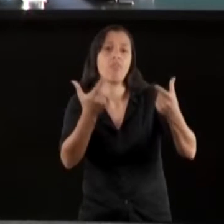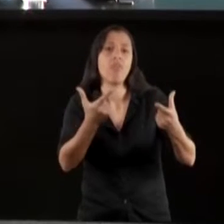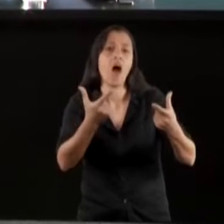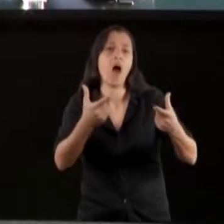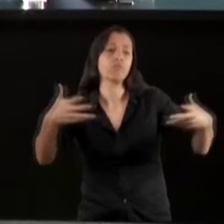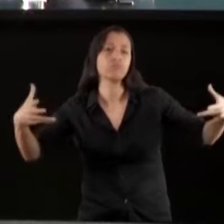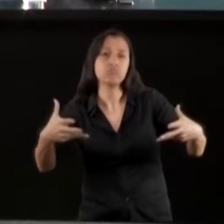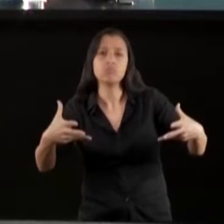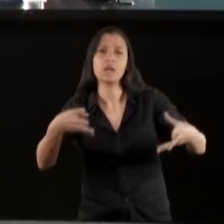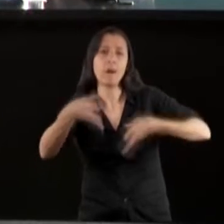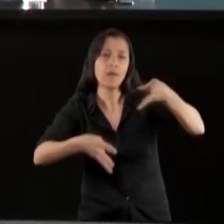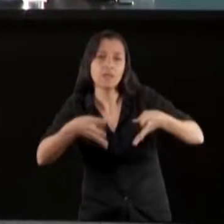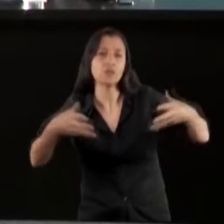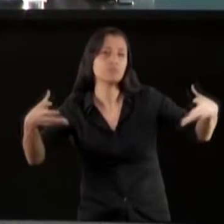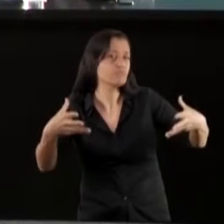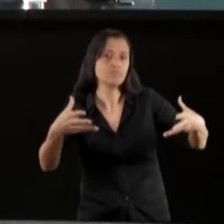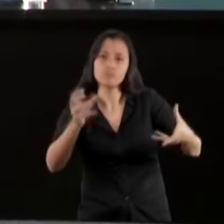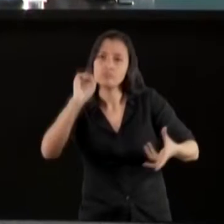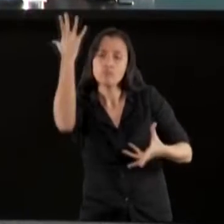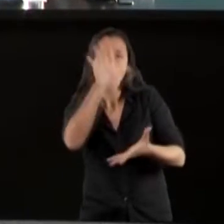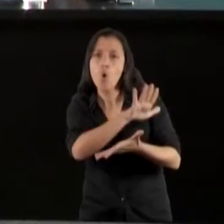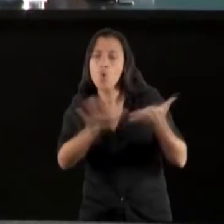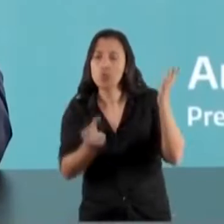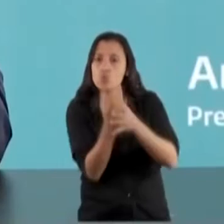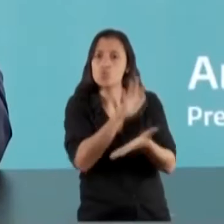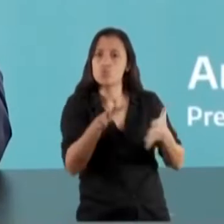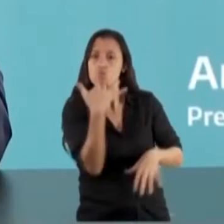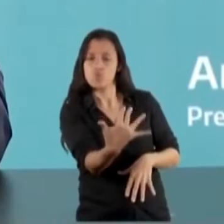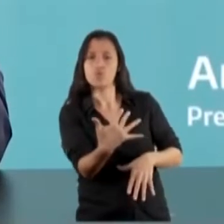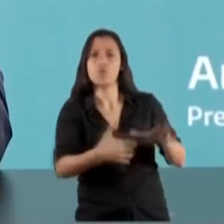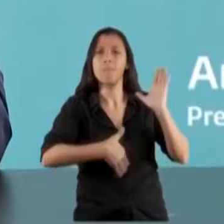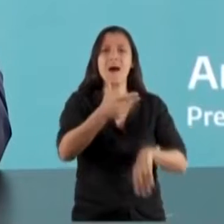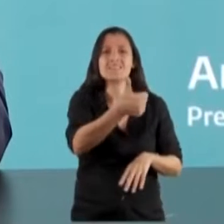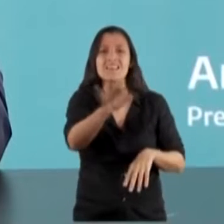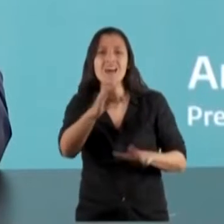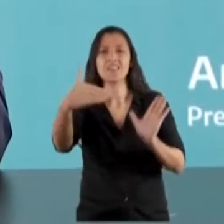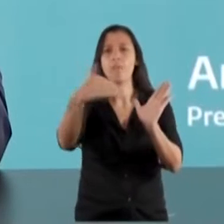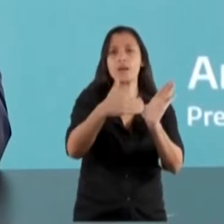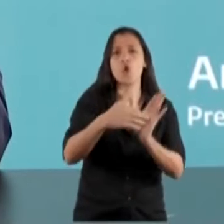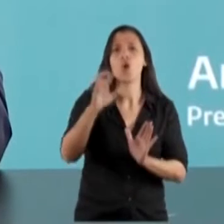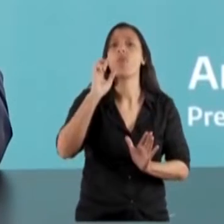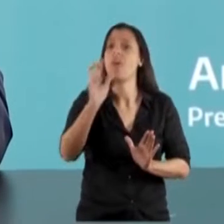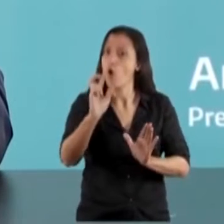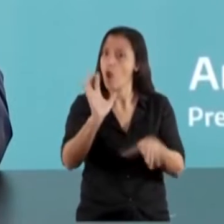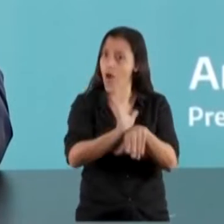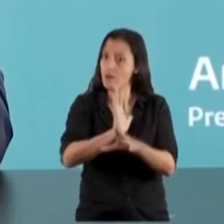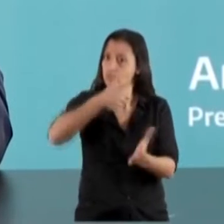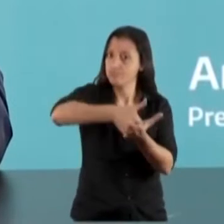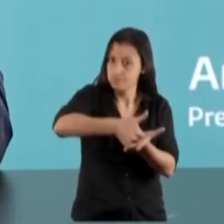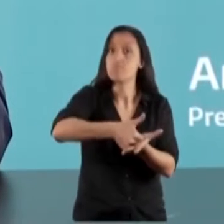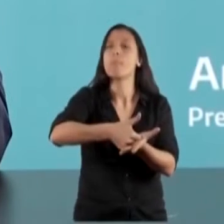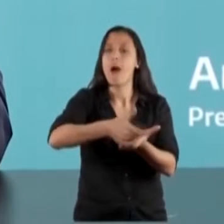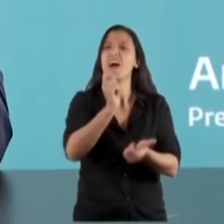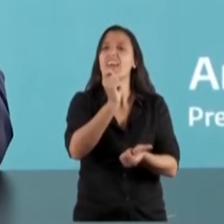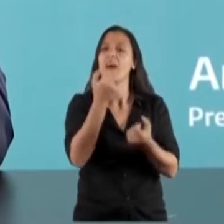ultimísima tecnología por más de 60 millones de dólares para los